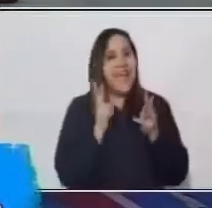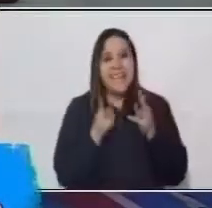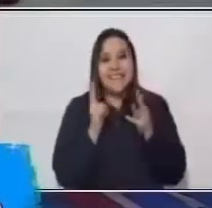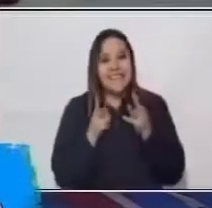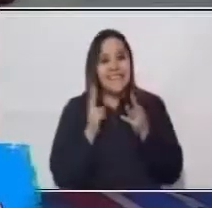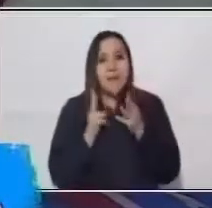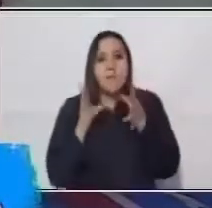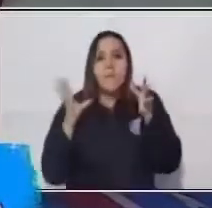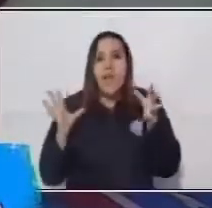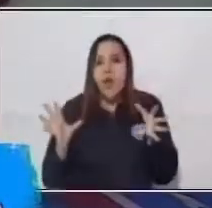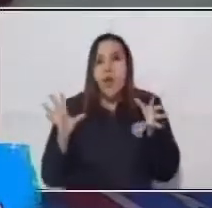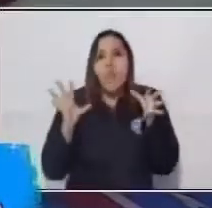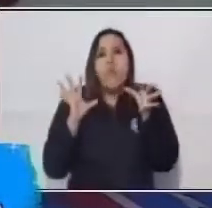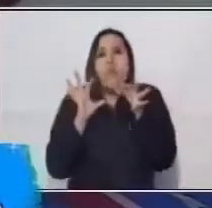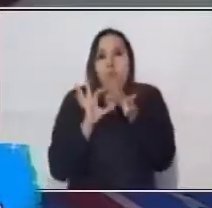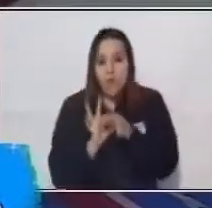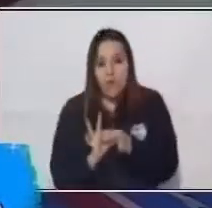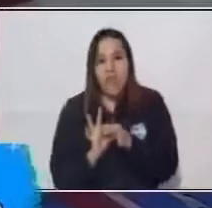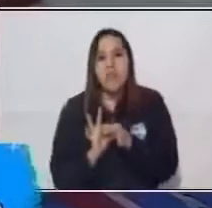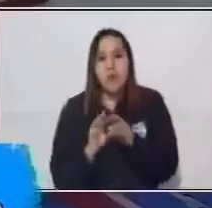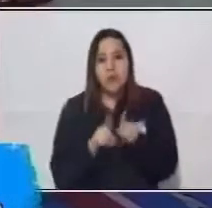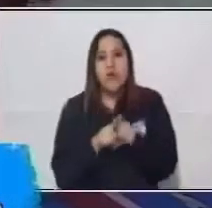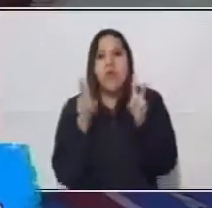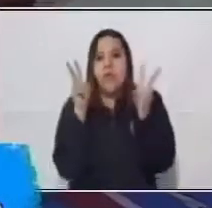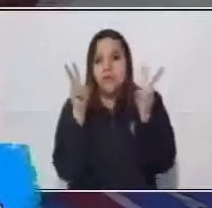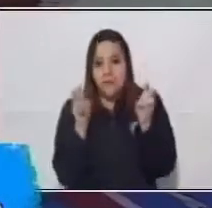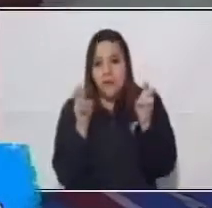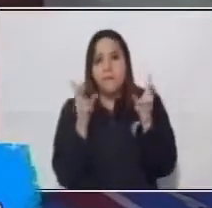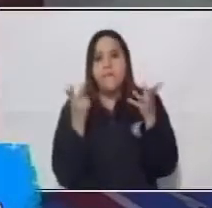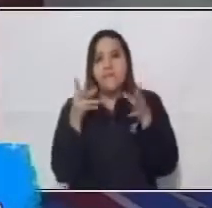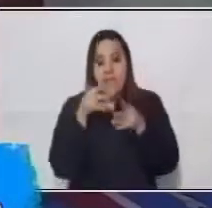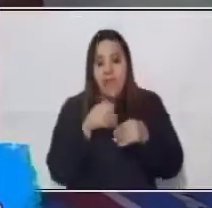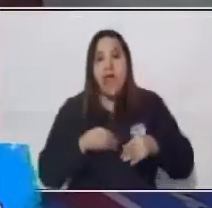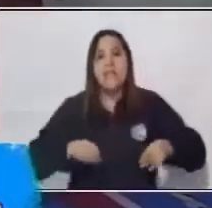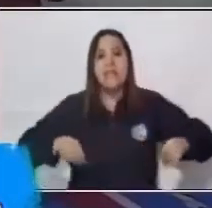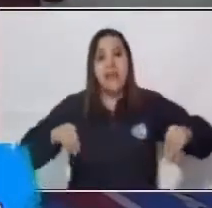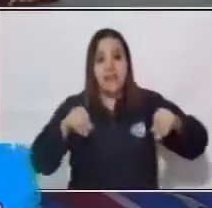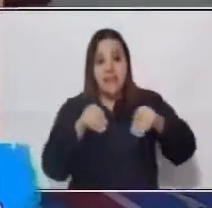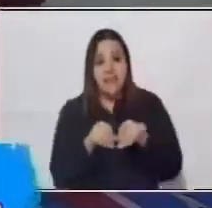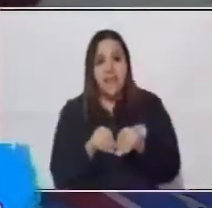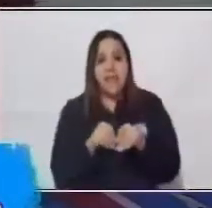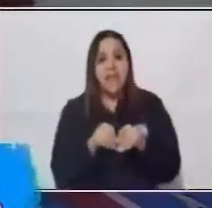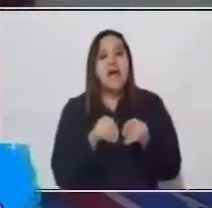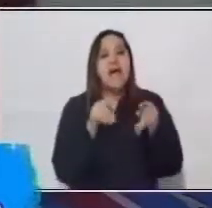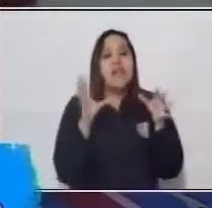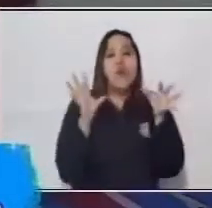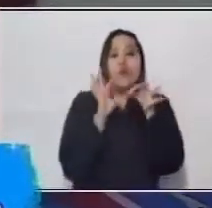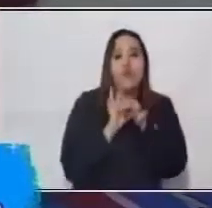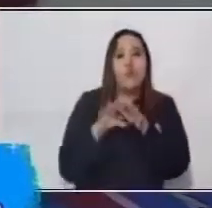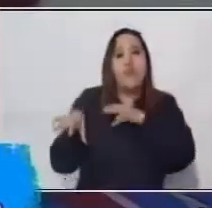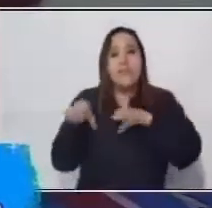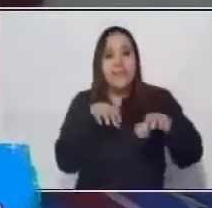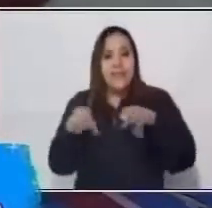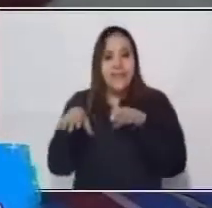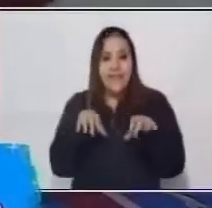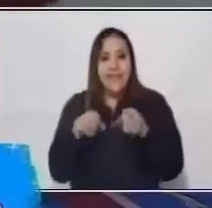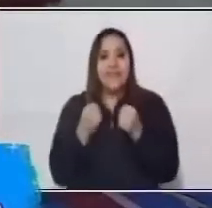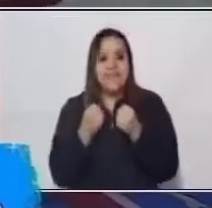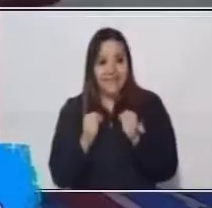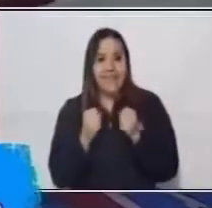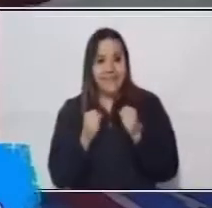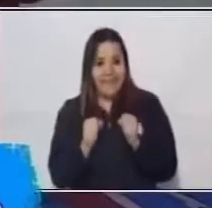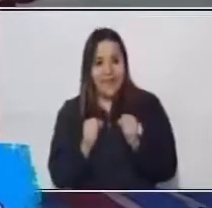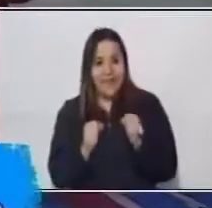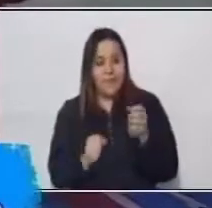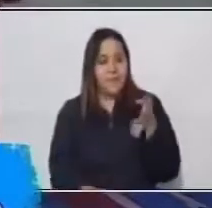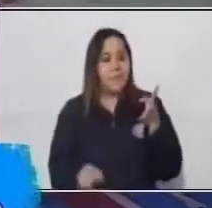que estaban ahí a la tierra y a las actividades colectivas que hacían en grupo. También es importante ver